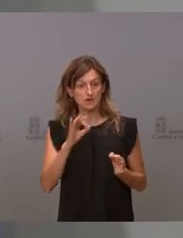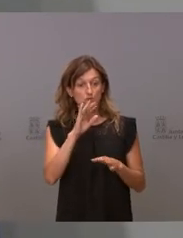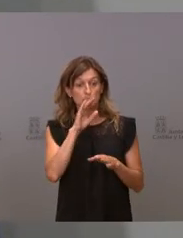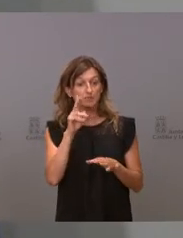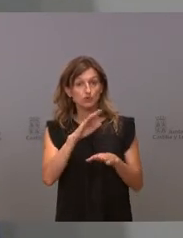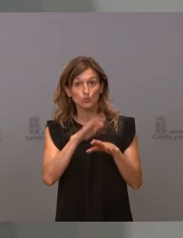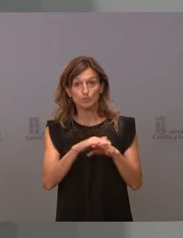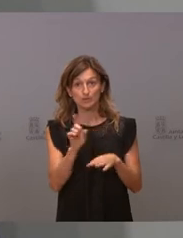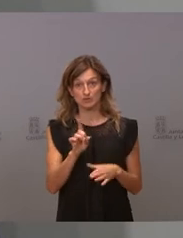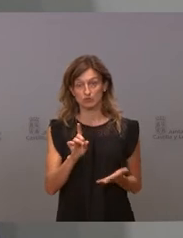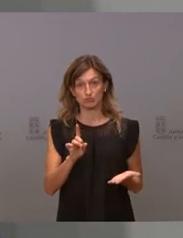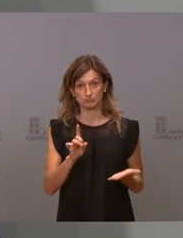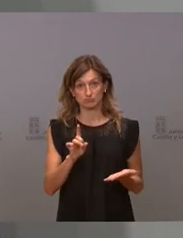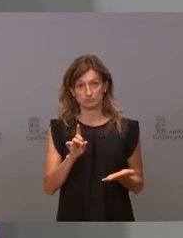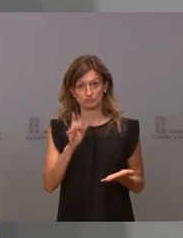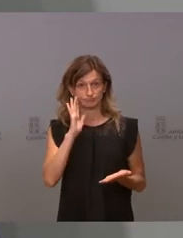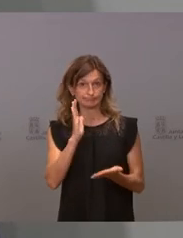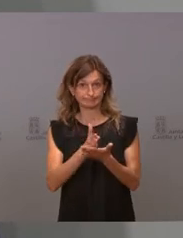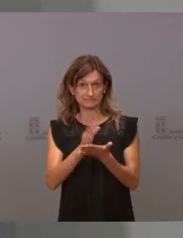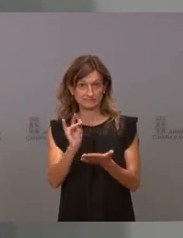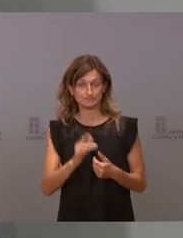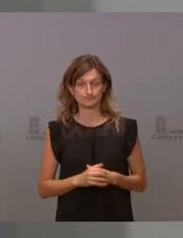normativa, se puede ser sancionado.